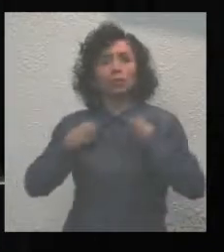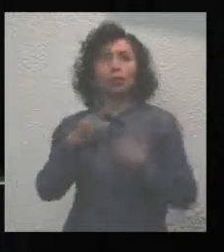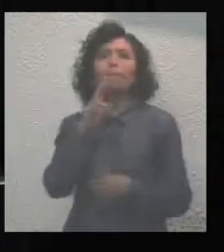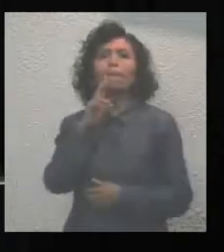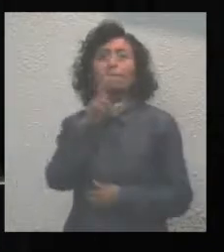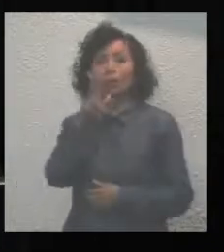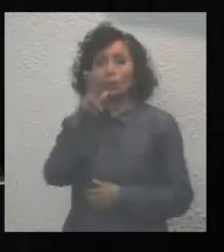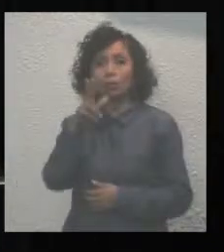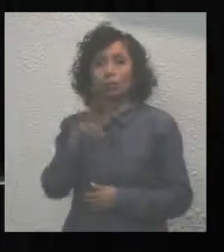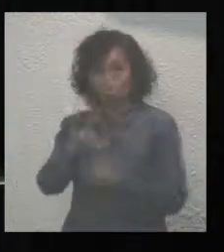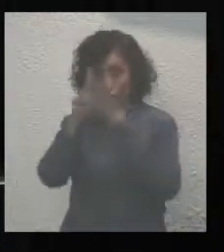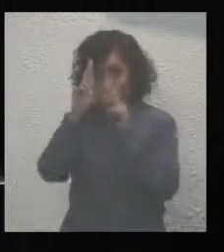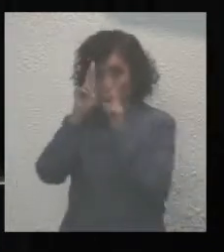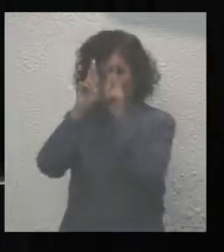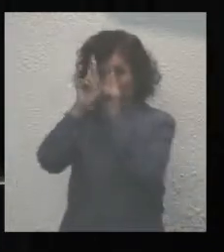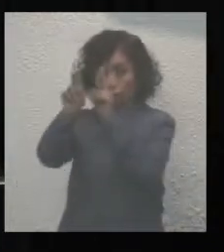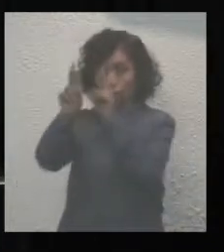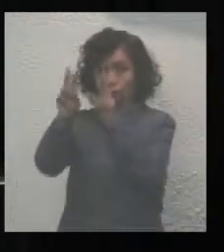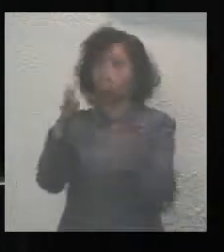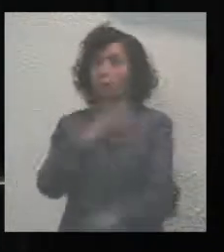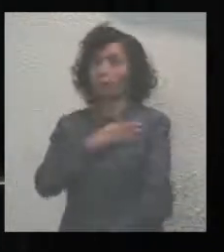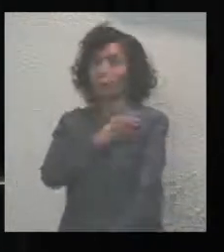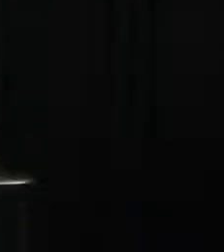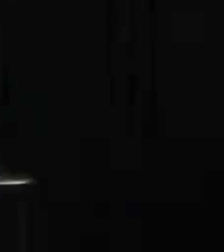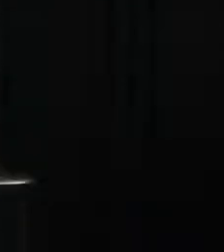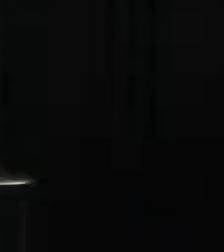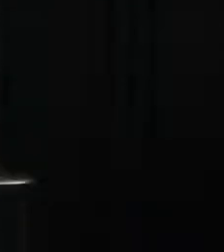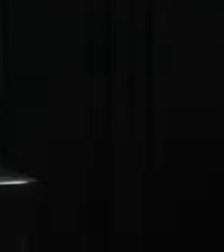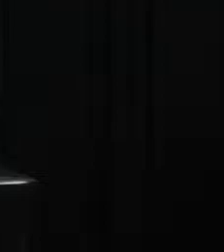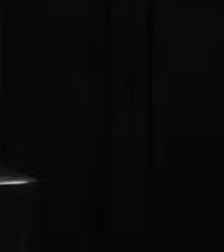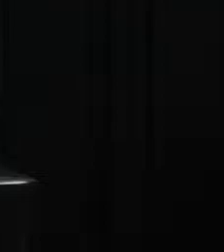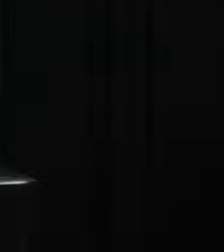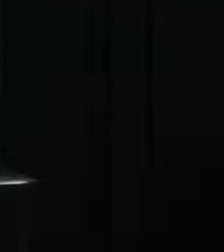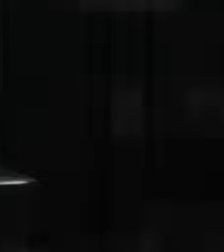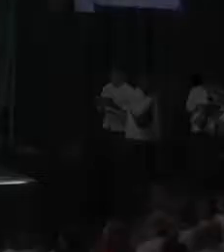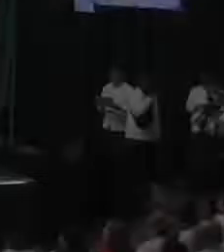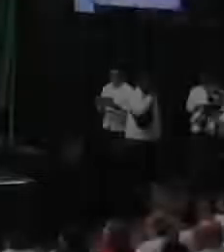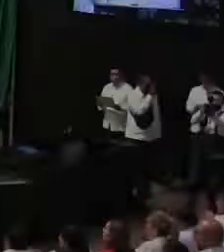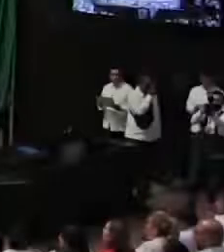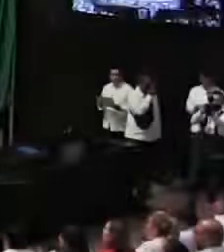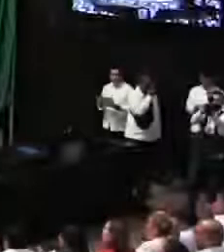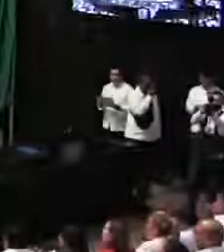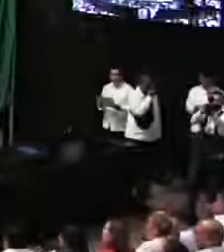y más digna para todos. Buenas tardes. Gracias. Gracias. Gracias. Gracias. Gracias.